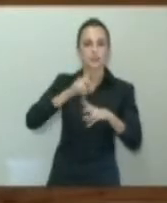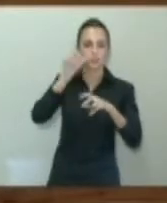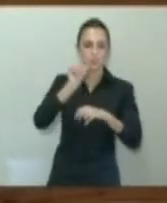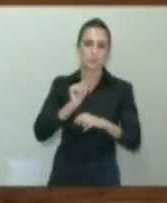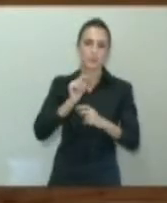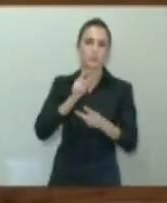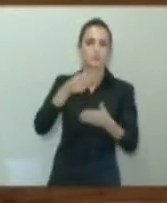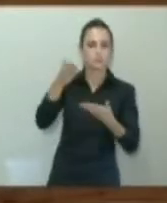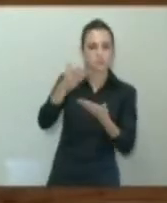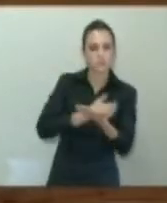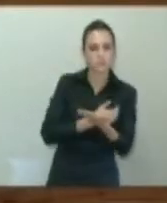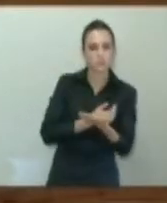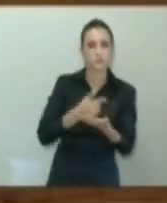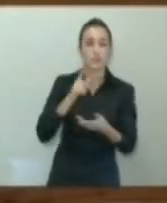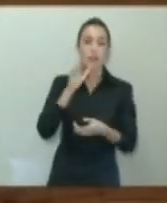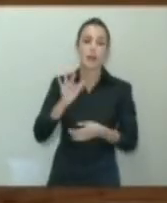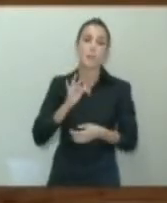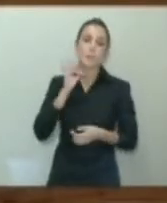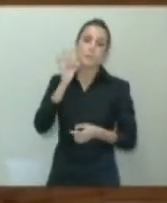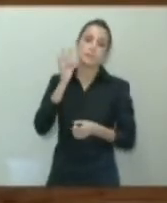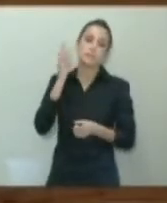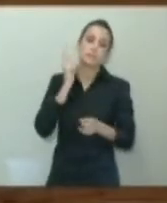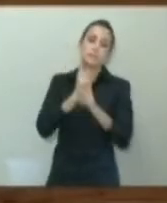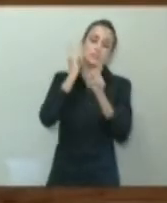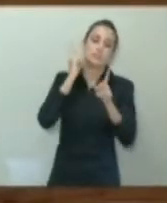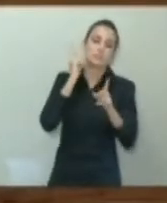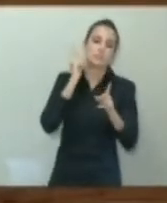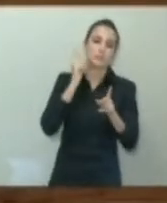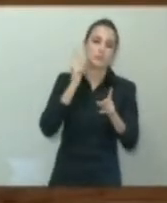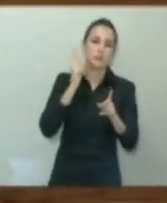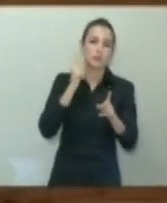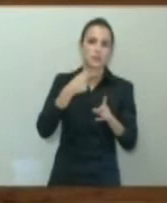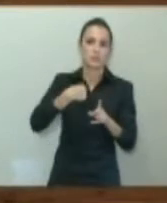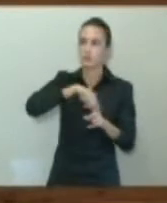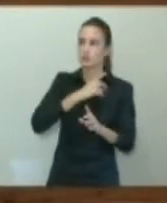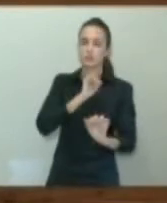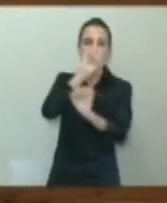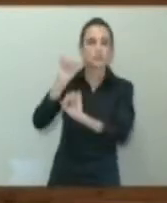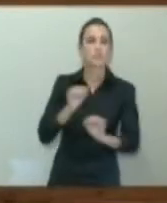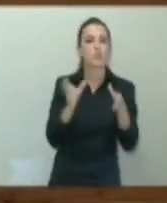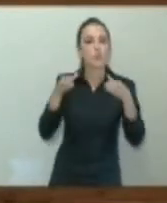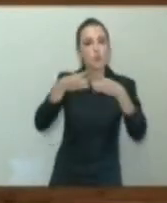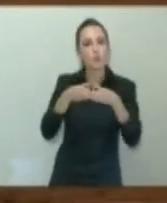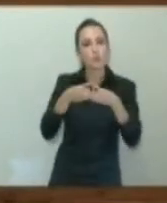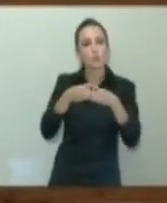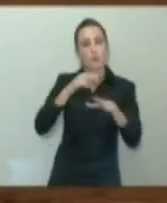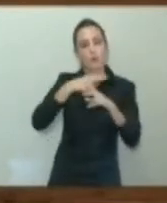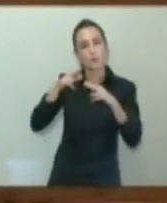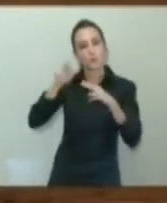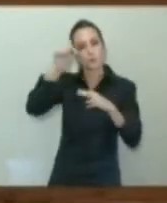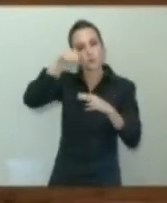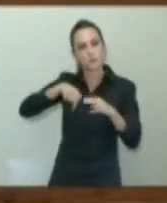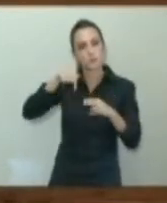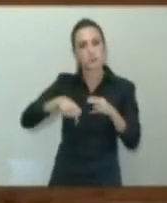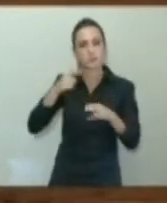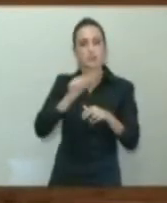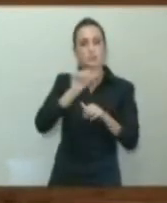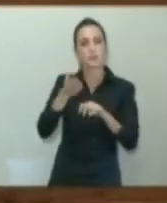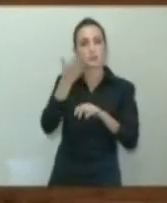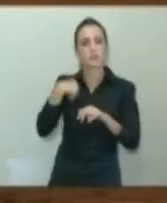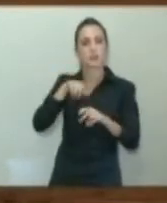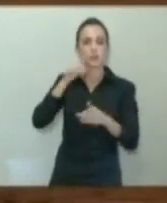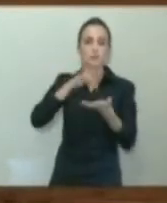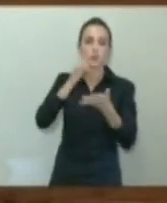choca radicalmente con lo defendido aquí por este mismo grupo parlamentario la semana pasada, cuando discutíamos una